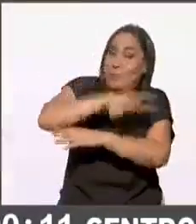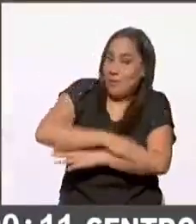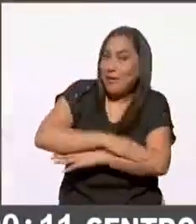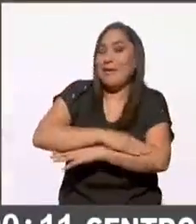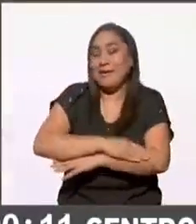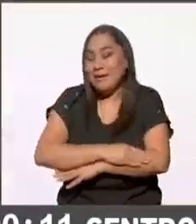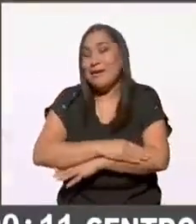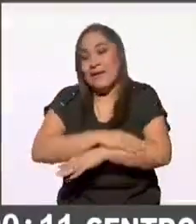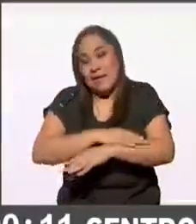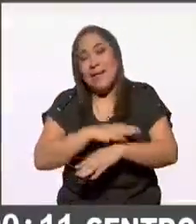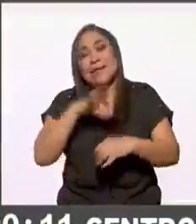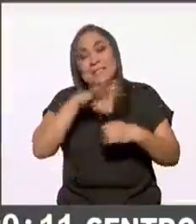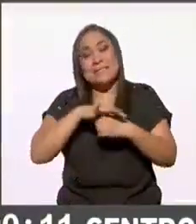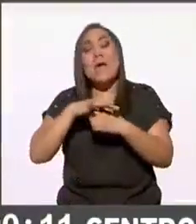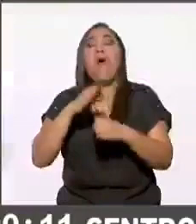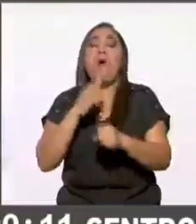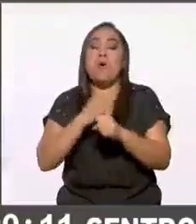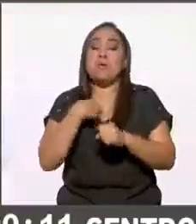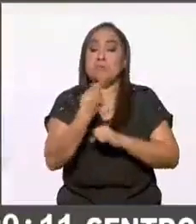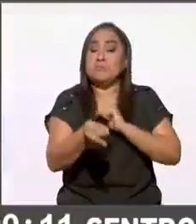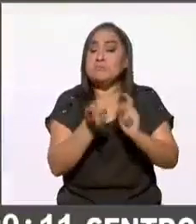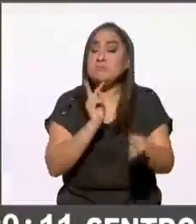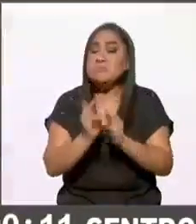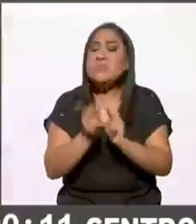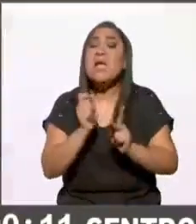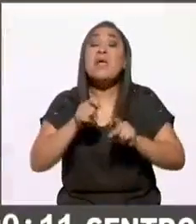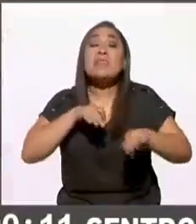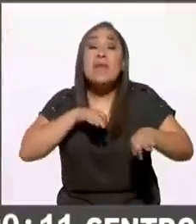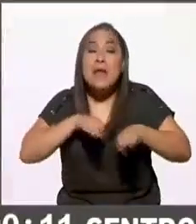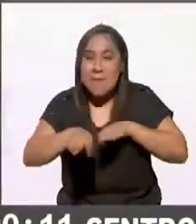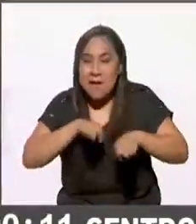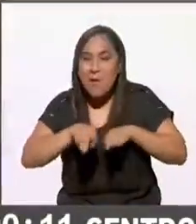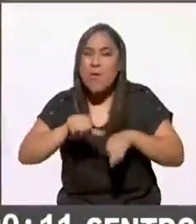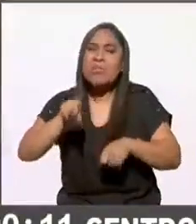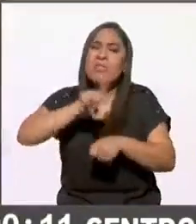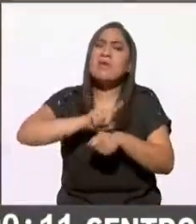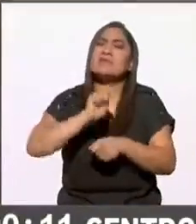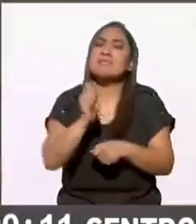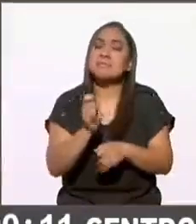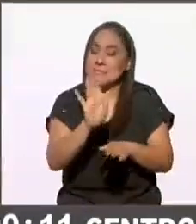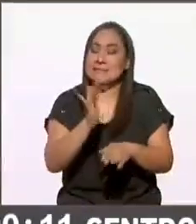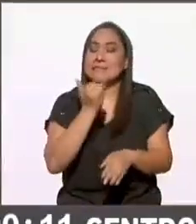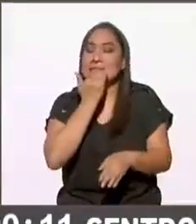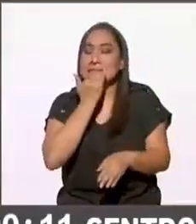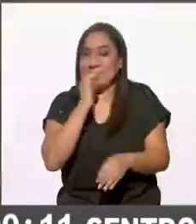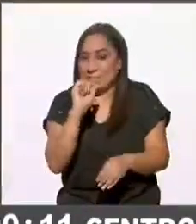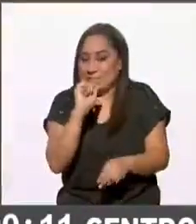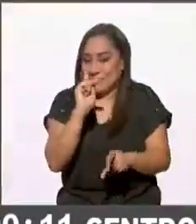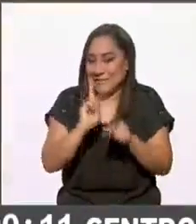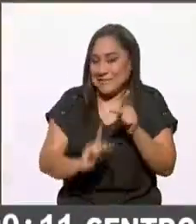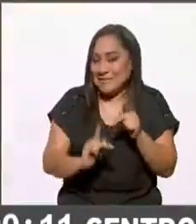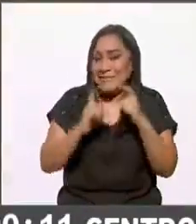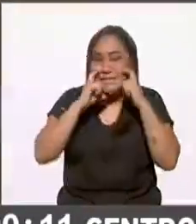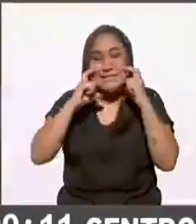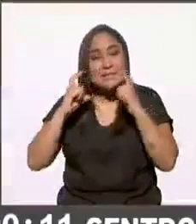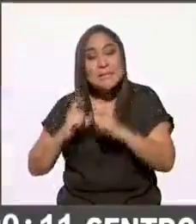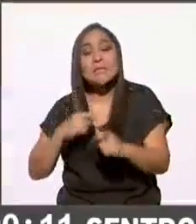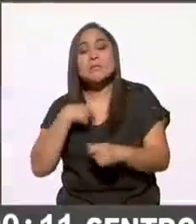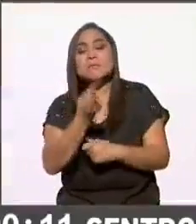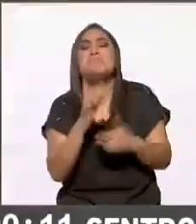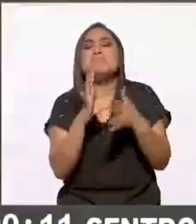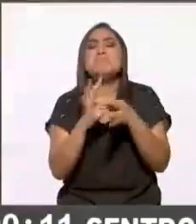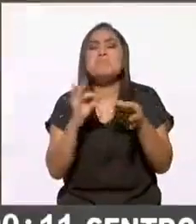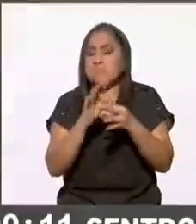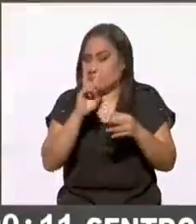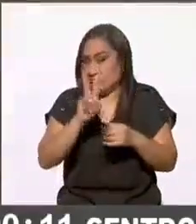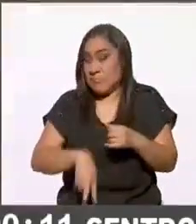contar un poco sobre este esta jornada de trabajo que tuvimos el día de hoy permítanme ajustarme un poco esto para explicarles que hoy